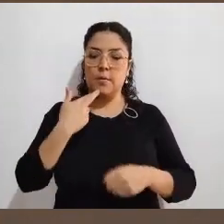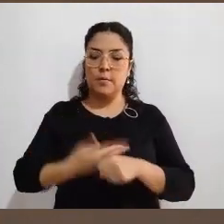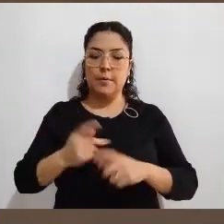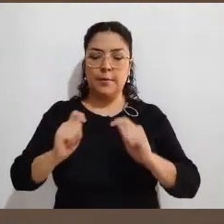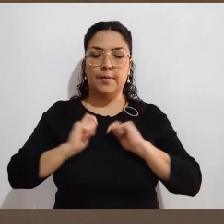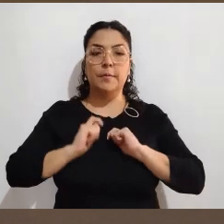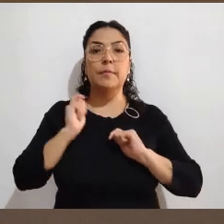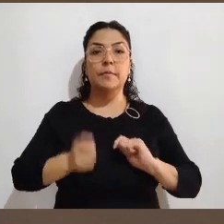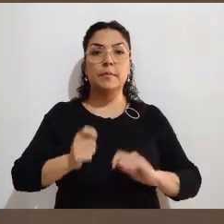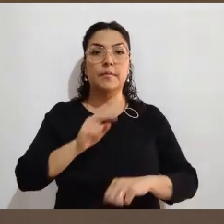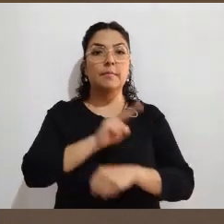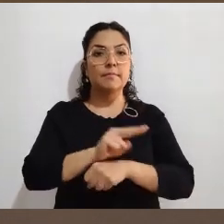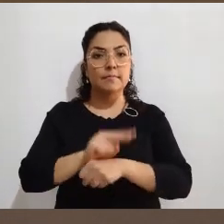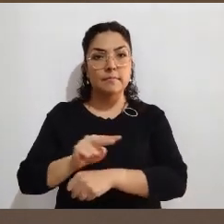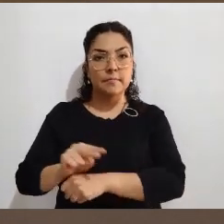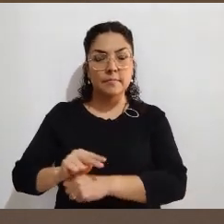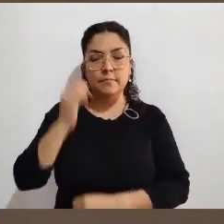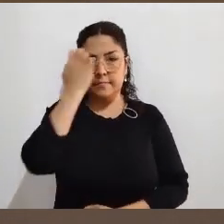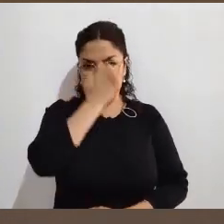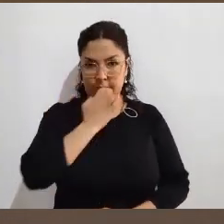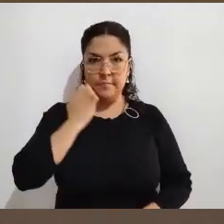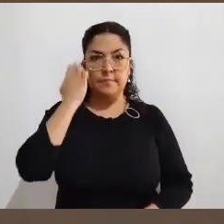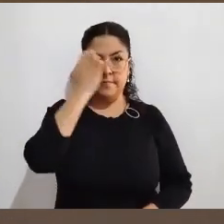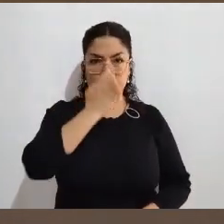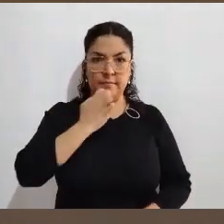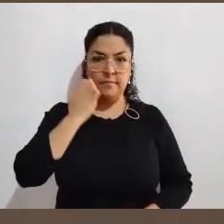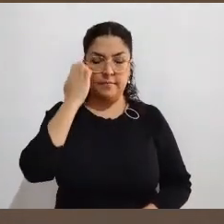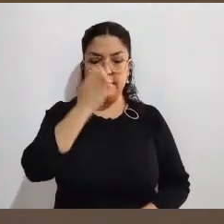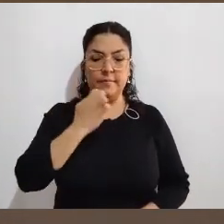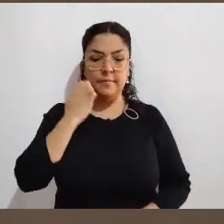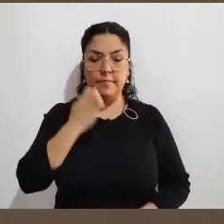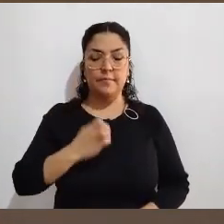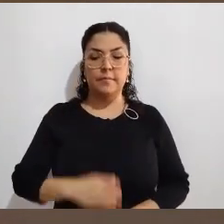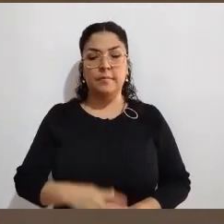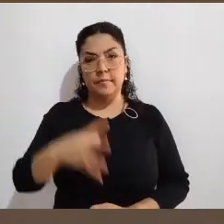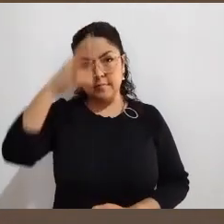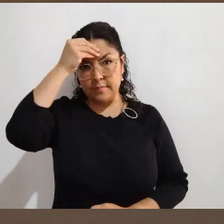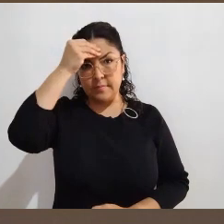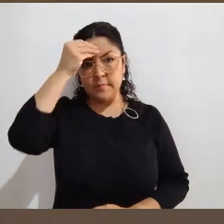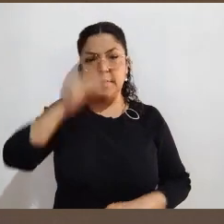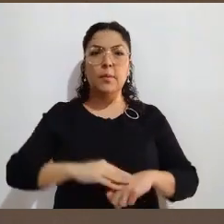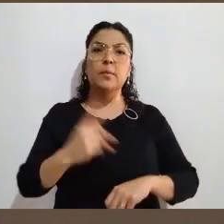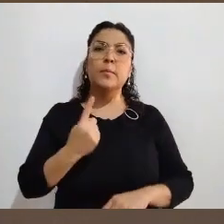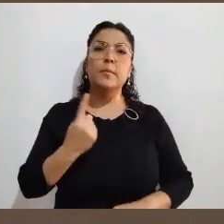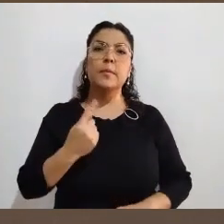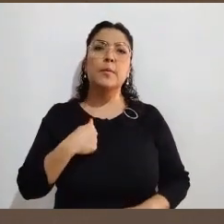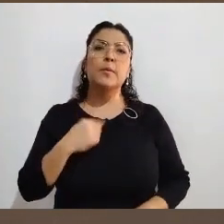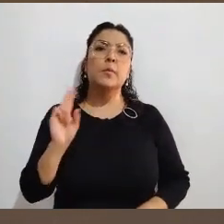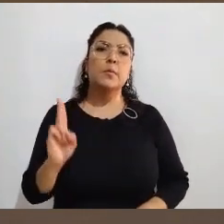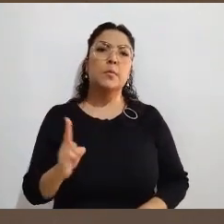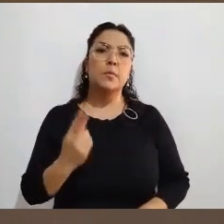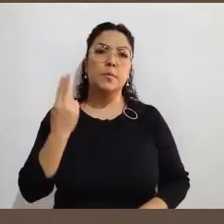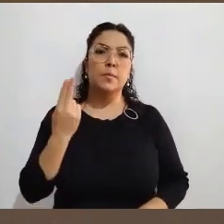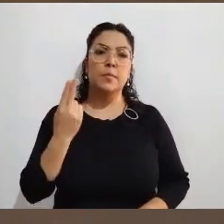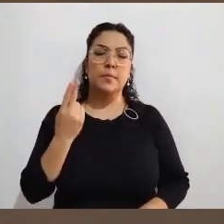Esta fue parte de mis primeras incursiones en el tema electoral, a raíz que en la universidad donde yo daba